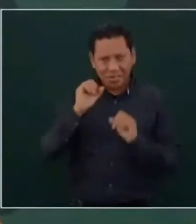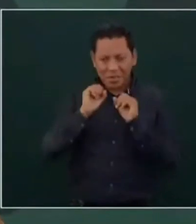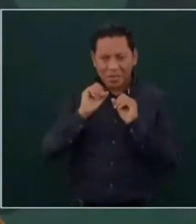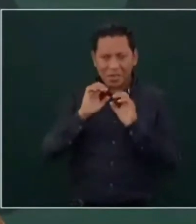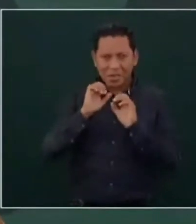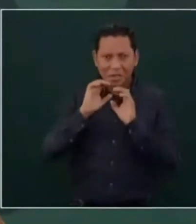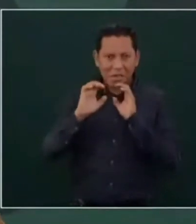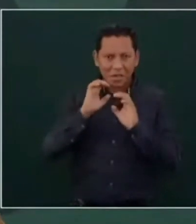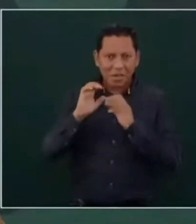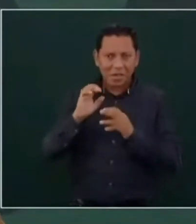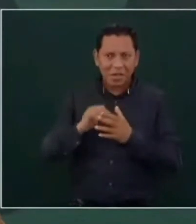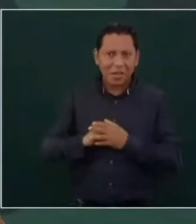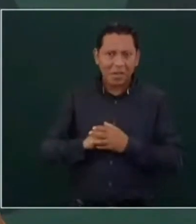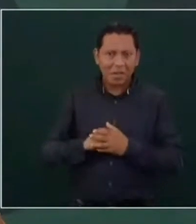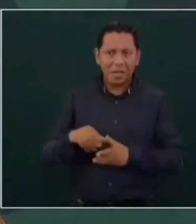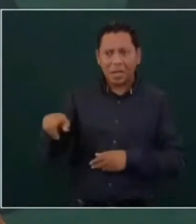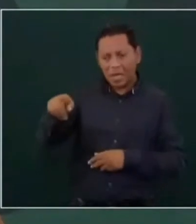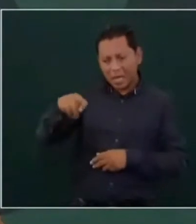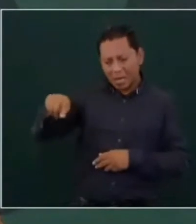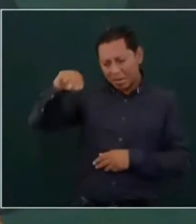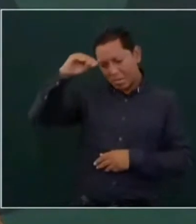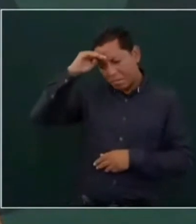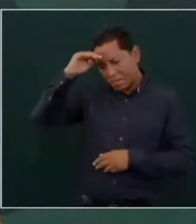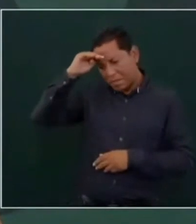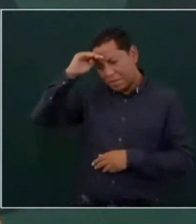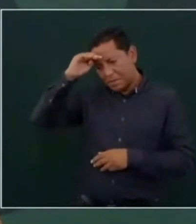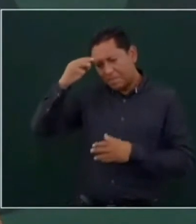conscientes o inconscientemente